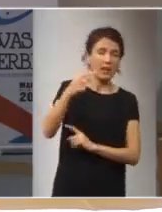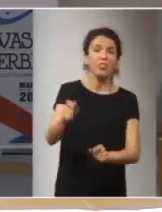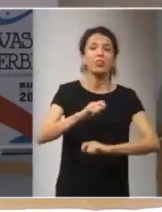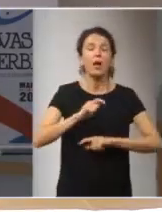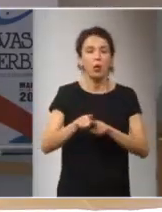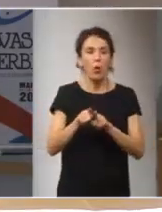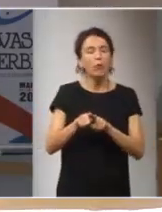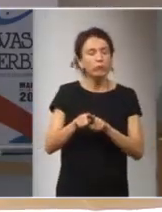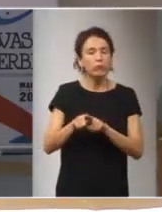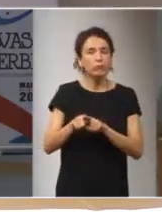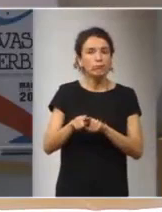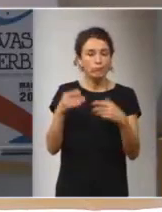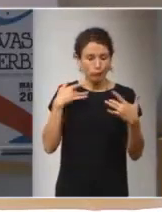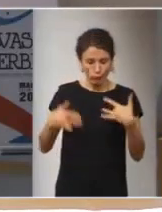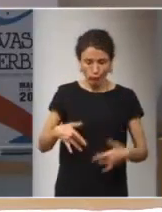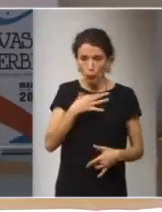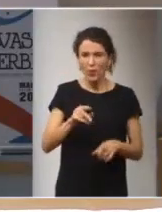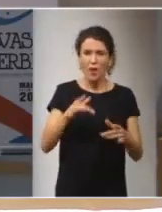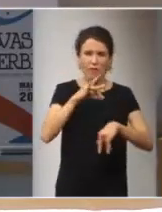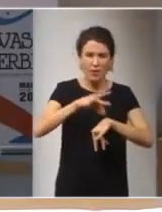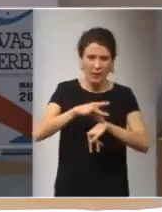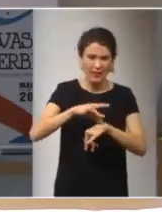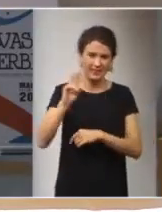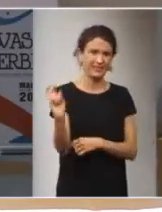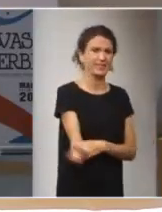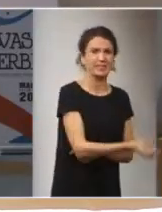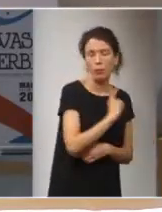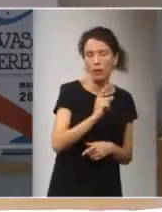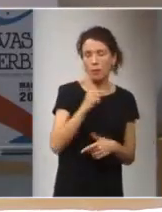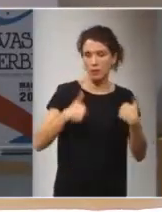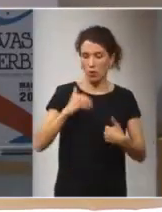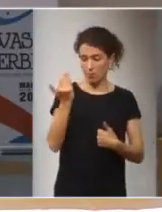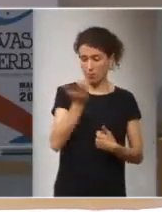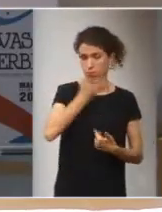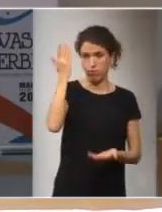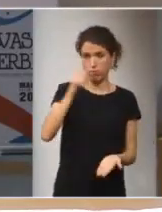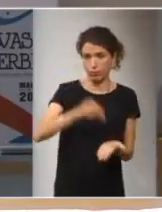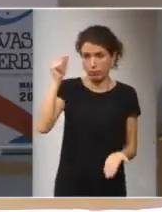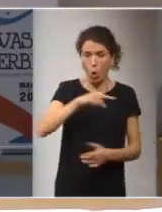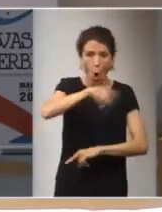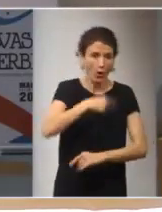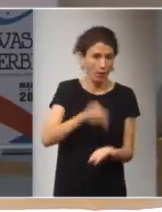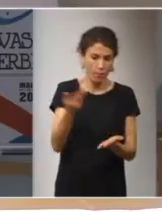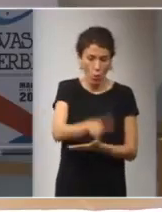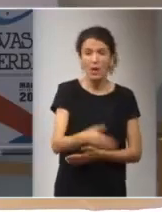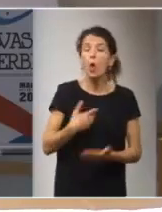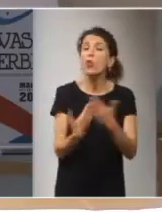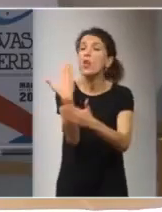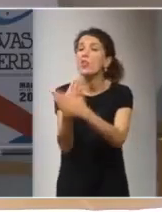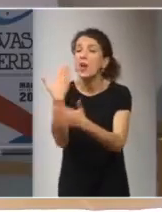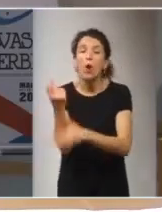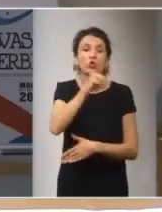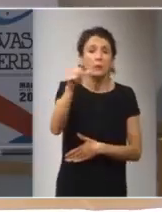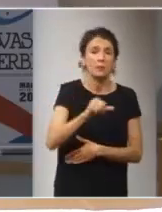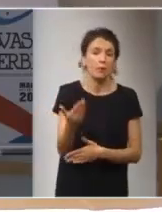un cuadro de enfermedad que puede matar a sus víctimas en cuestión de horas a veces días a veces